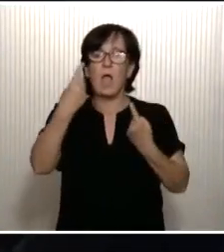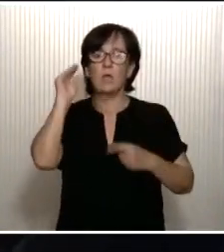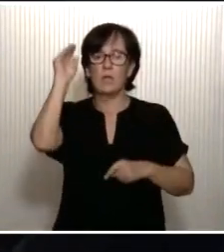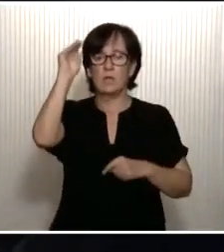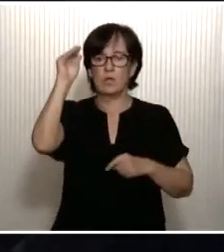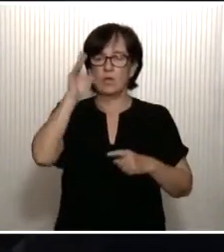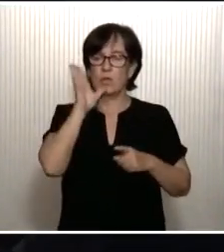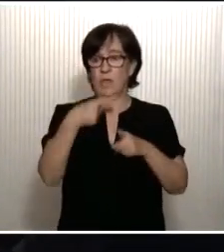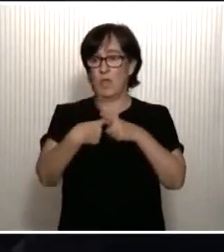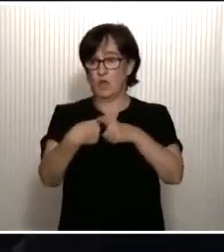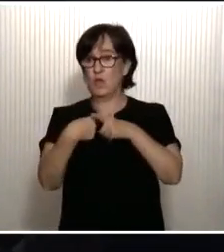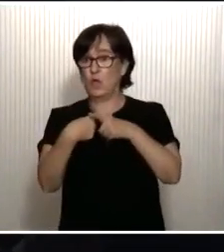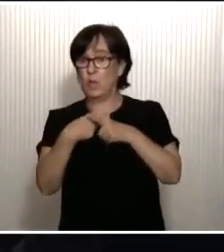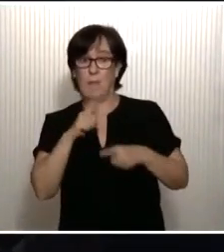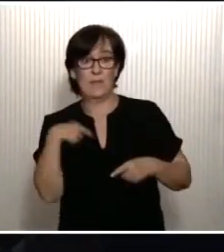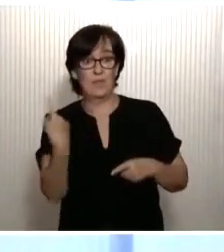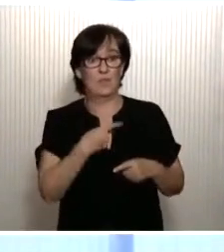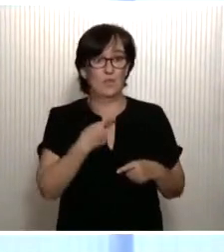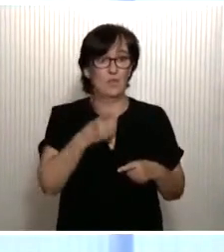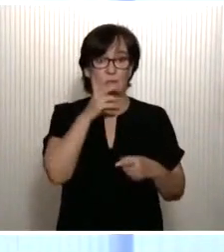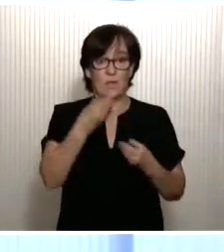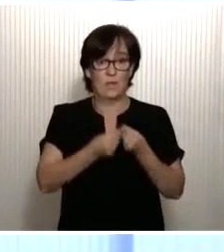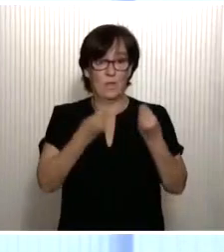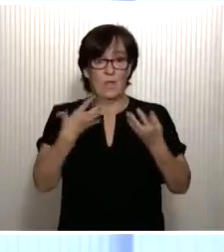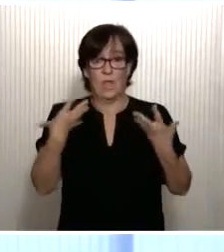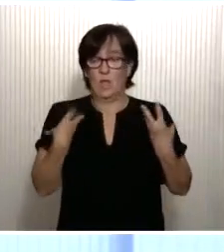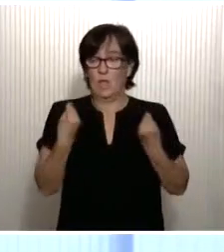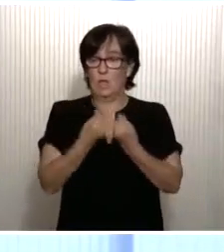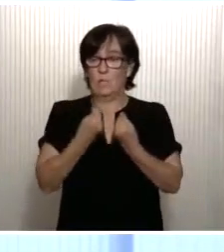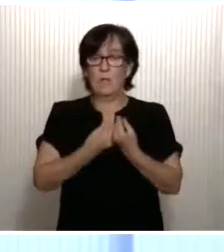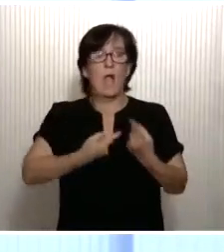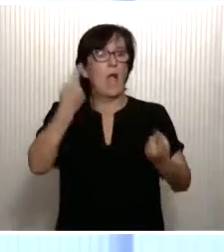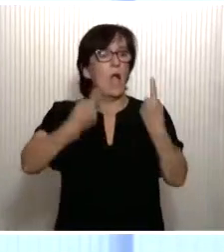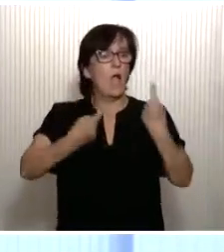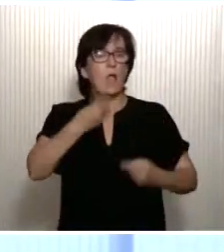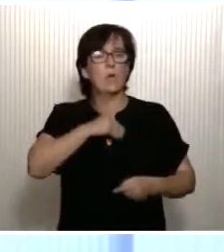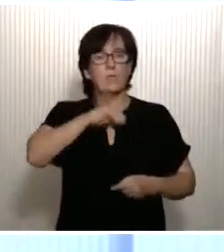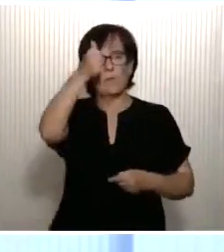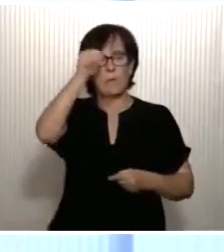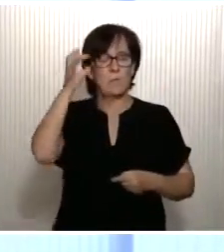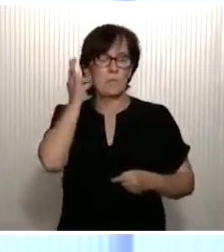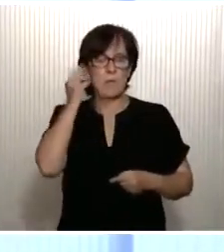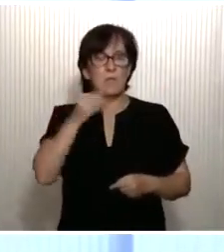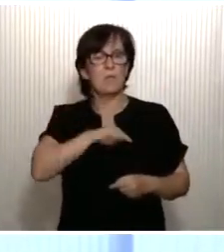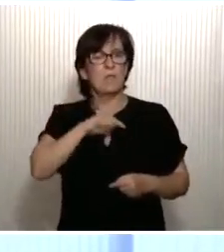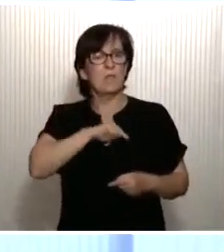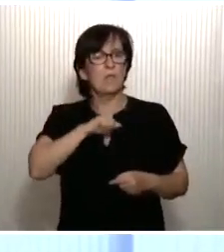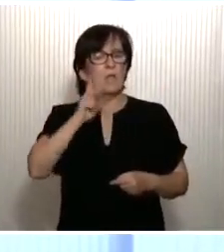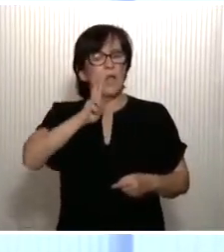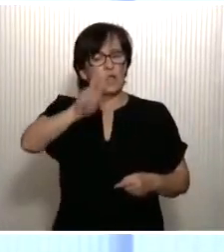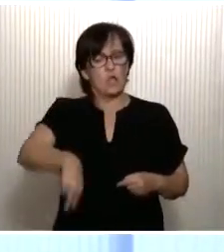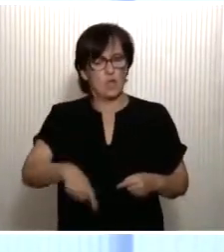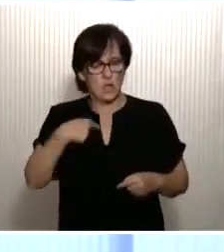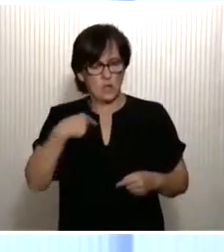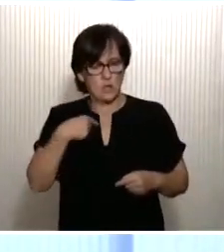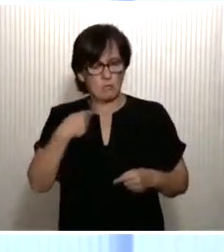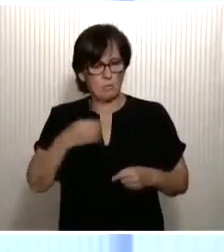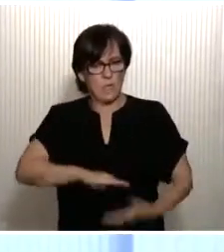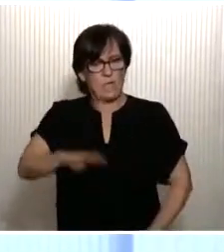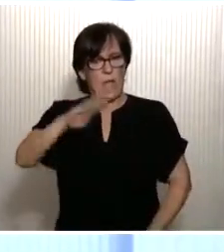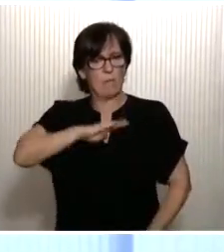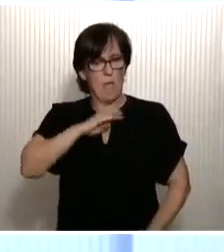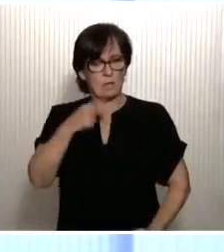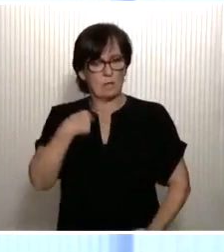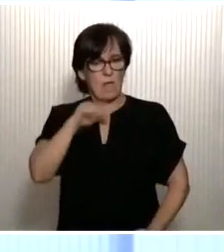que comparte con nosotros la convivencia en nuestro país. A veces los españoles y las españolas sentimos que no se reconocen nuestras cualidades, nuestros